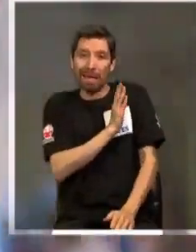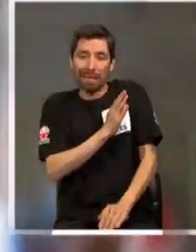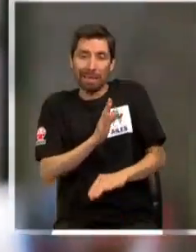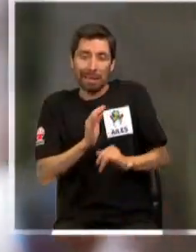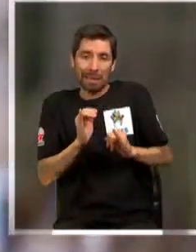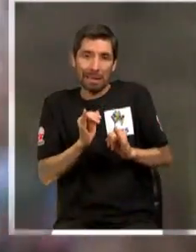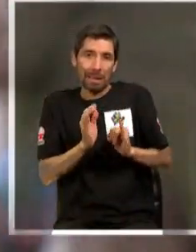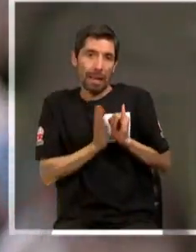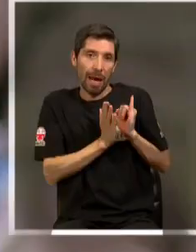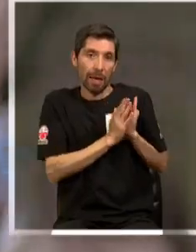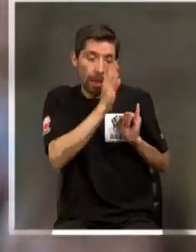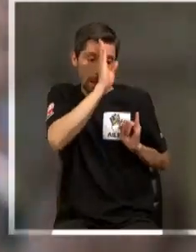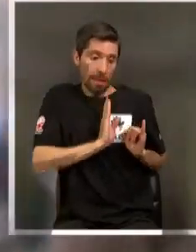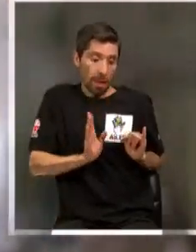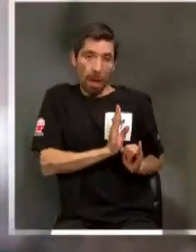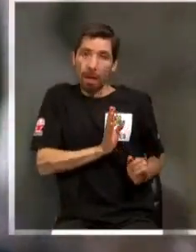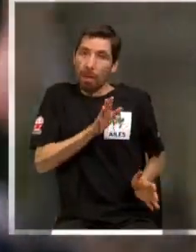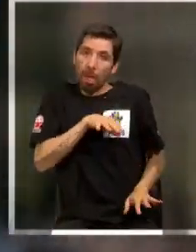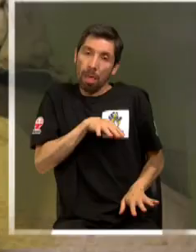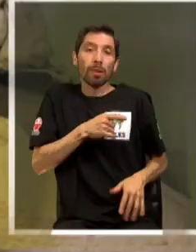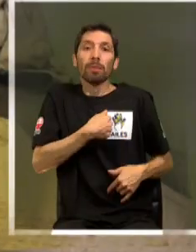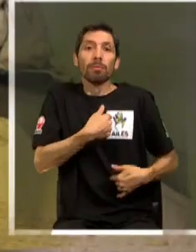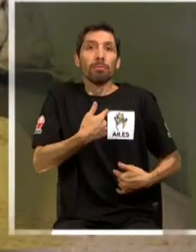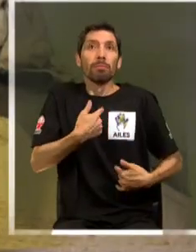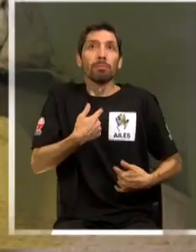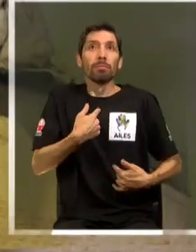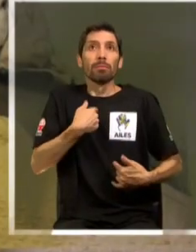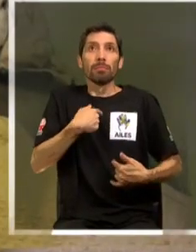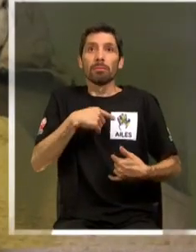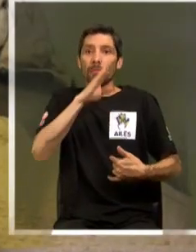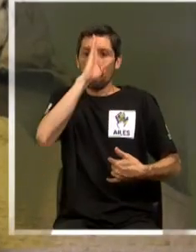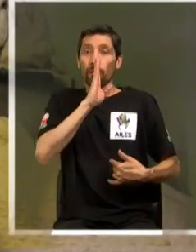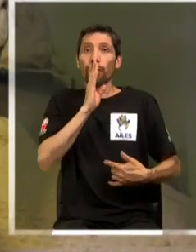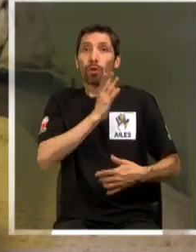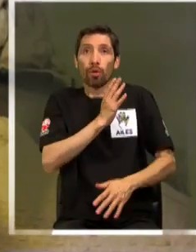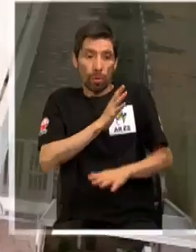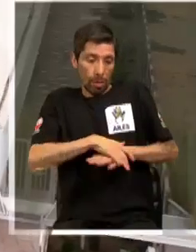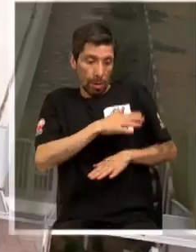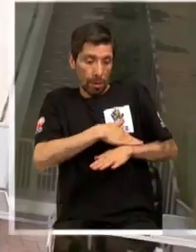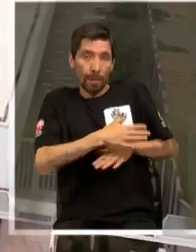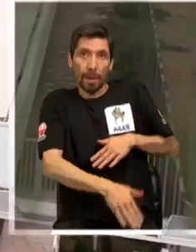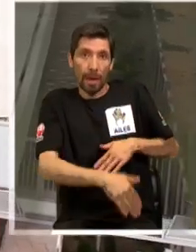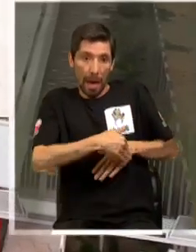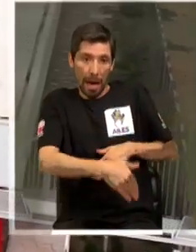que se te paraliza la parte izquierda. A no me afectó acá, sino me afectó acá y acá.